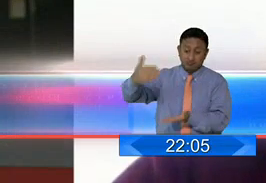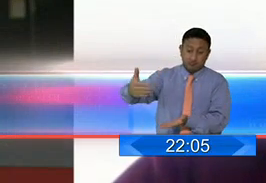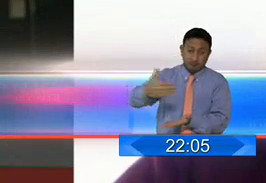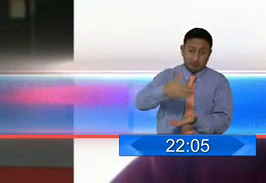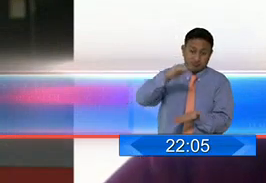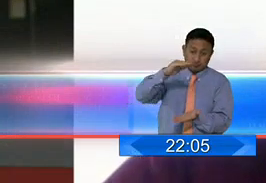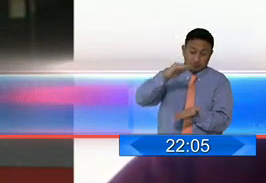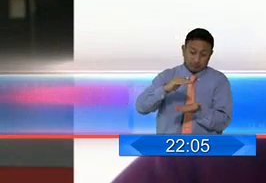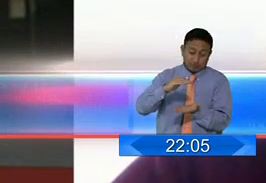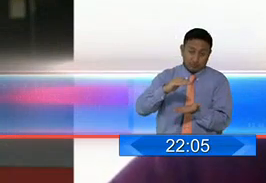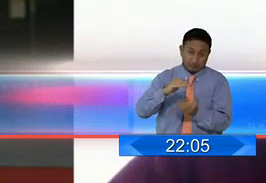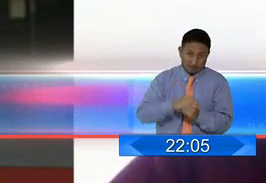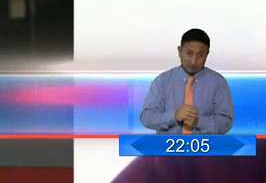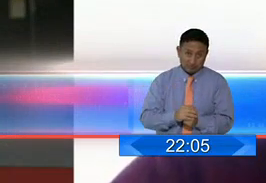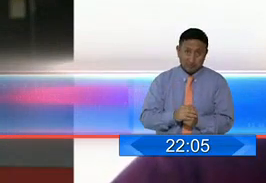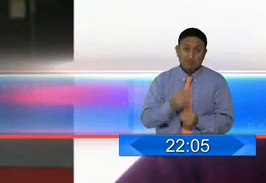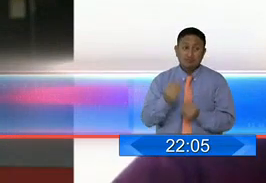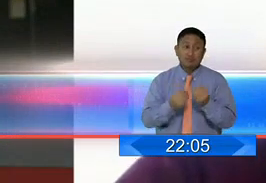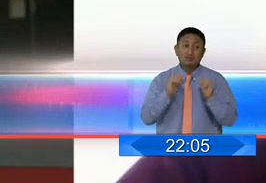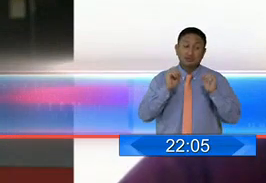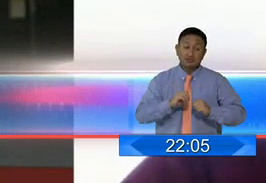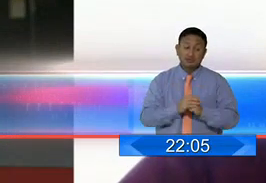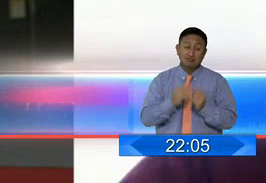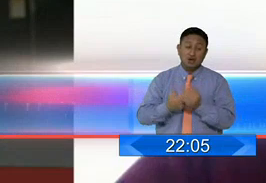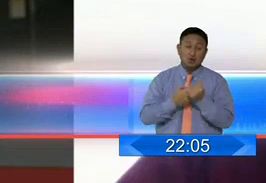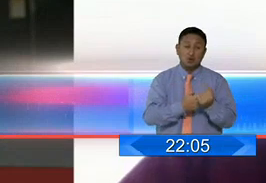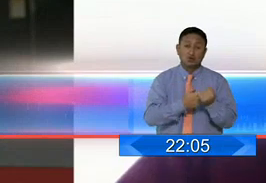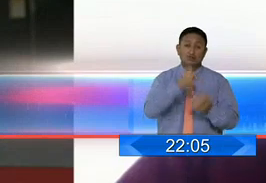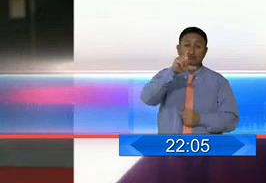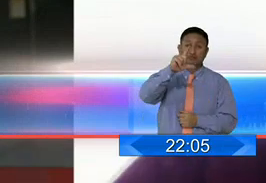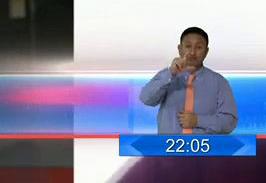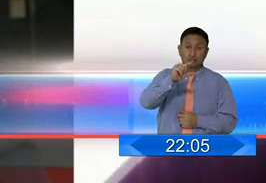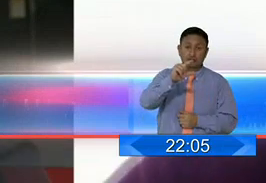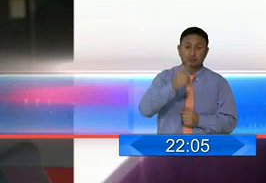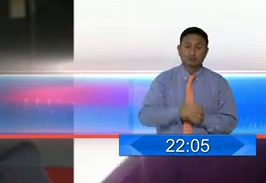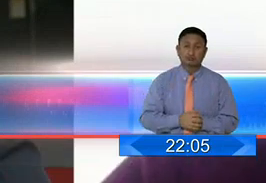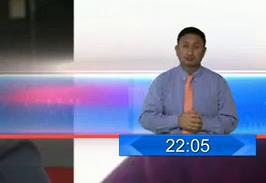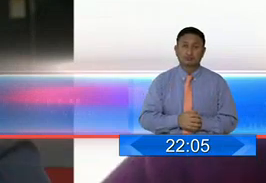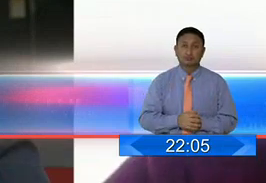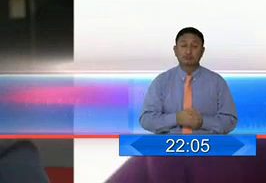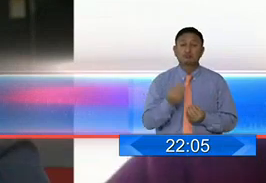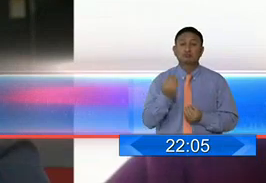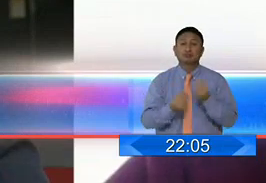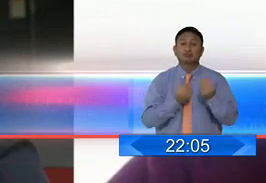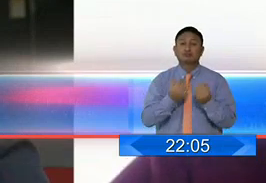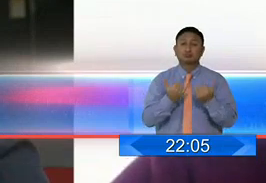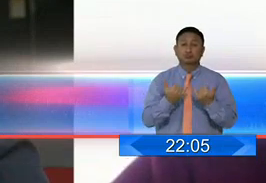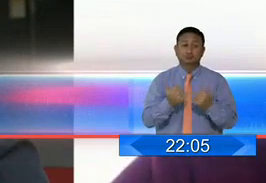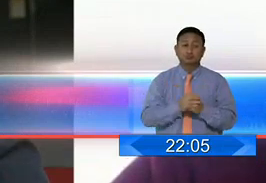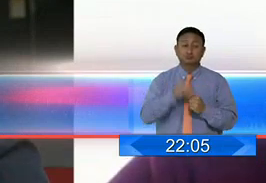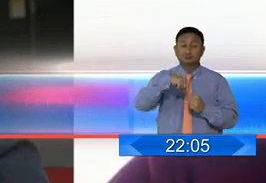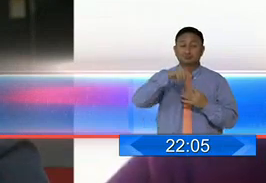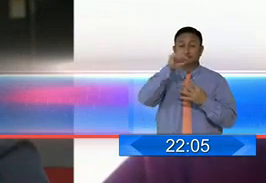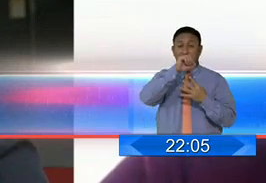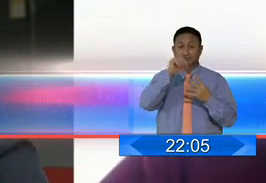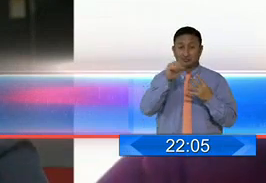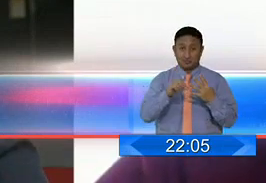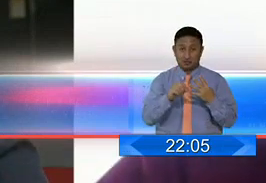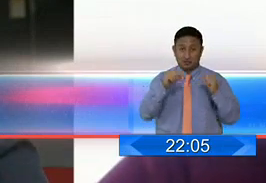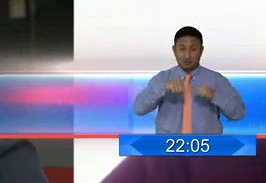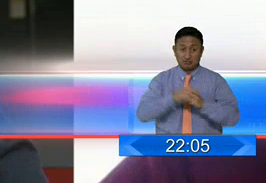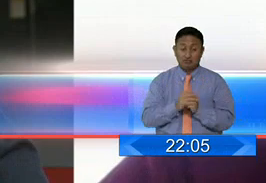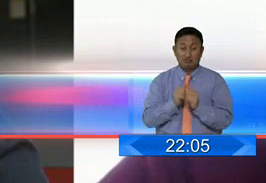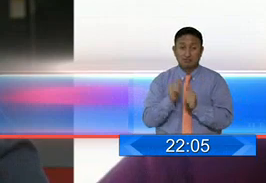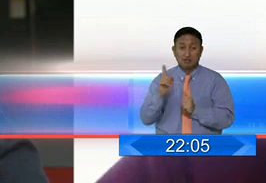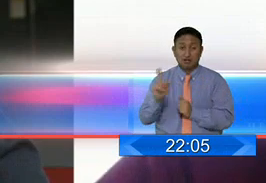país, tendremos un poco menos de recursos para las universidades, Roberto. Y lo que hemos hecho nosotros como CENESID es prudentemente hablar con